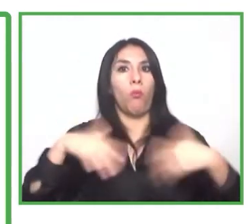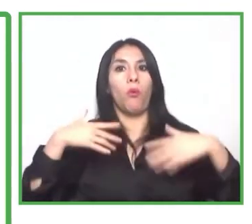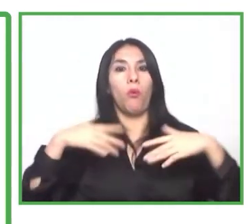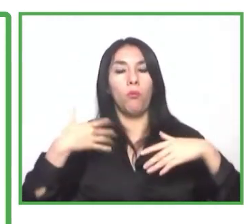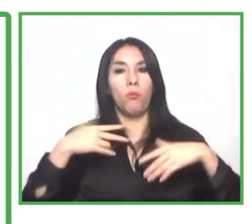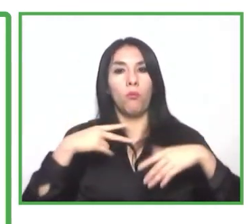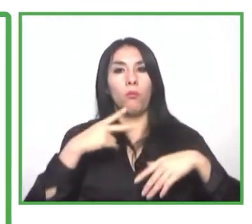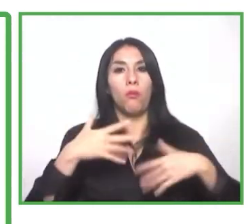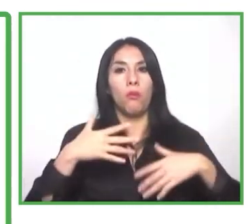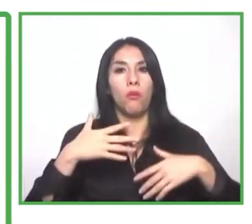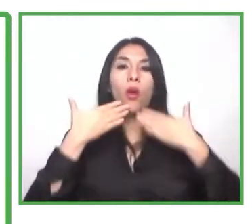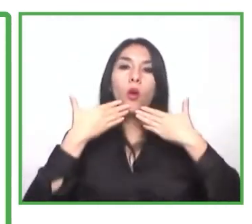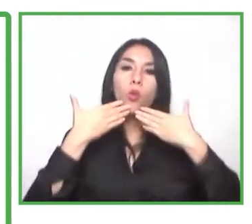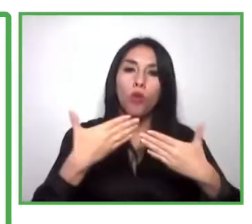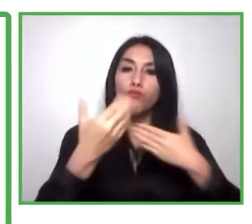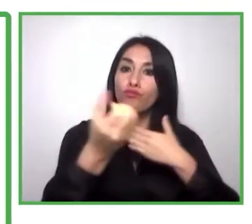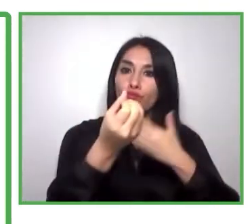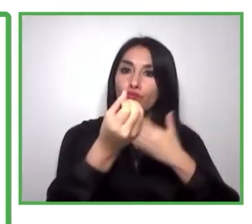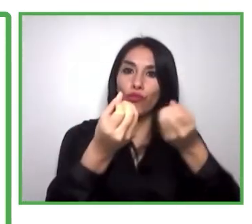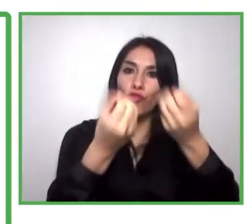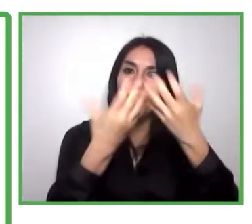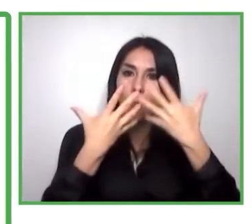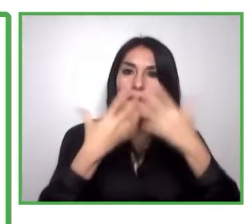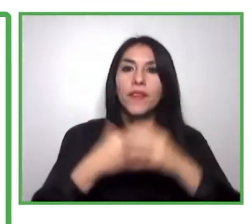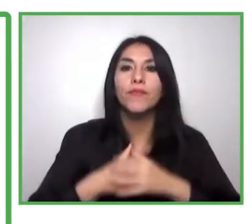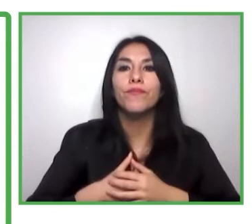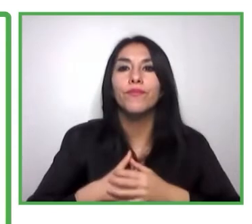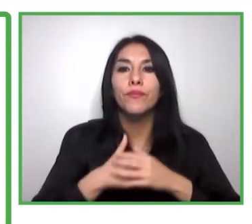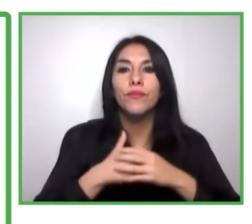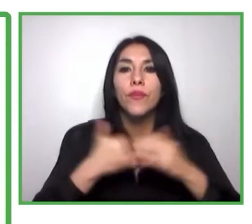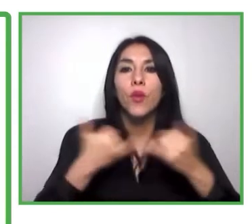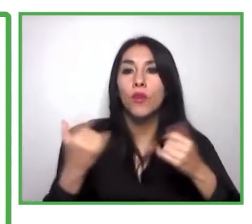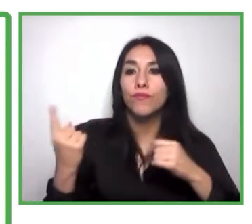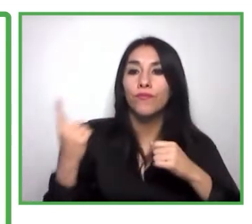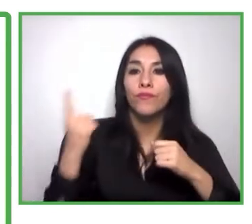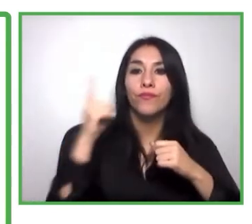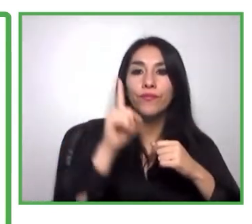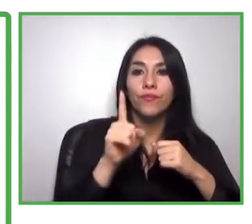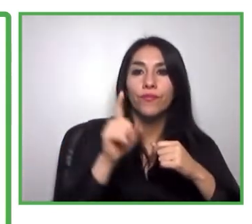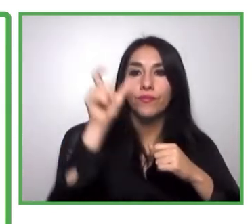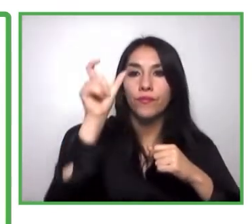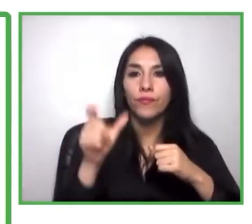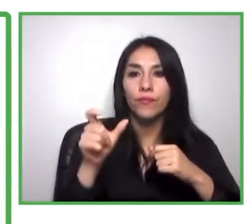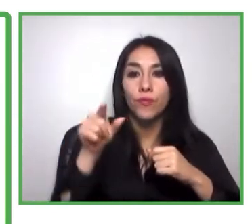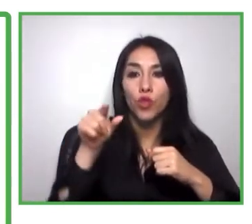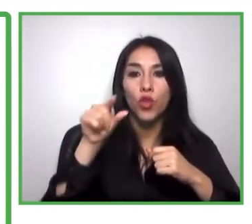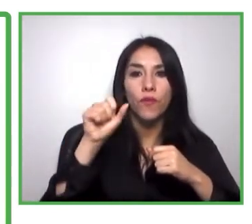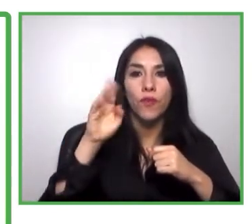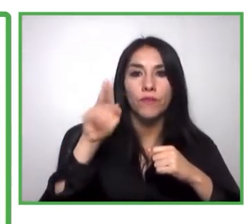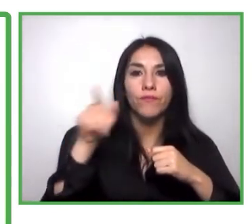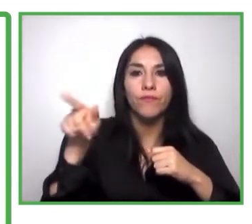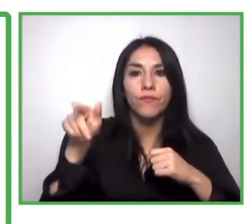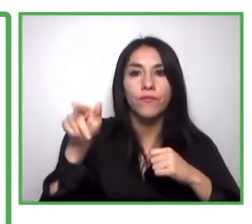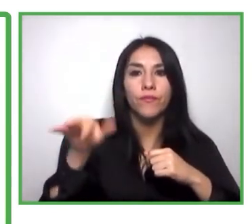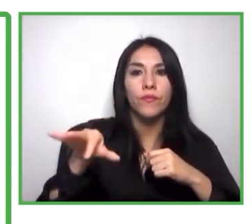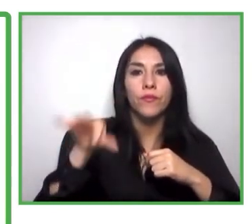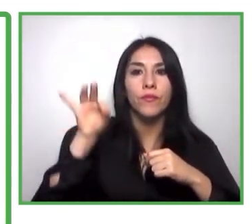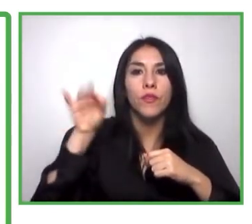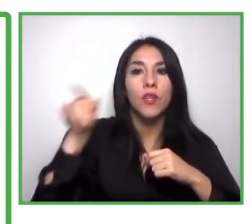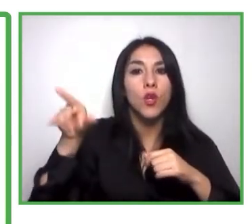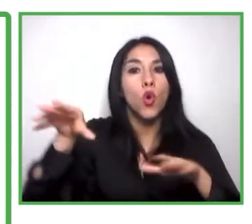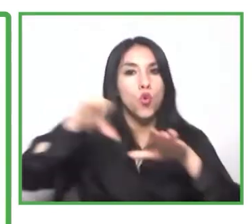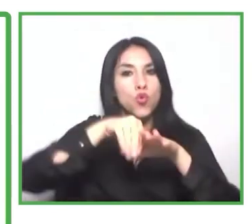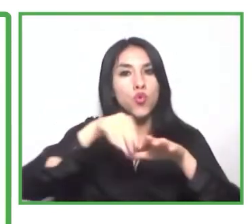Gabriela Solué, vicepresidenta de G-Incluyete y G-Group. Les cuento que Gabriela estudió educación